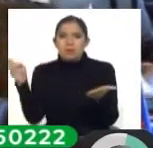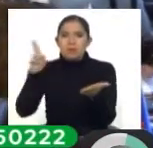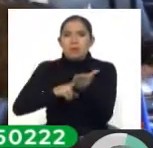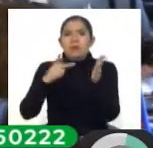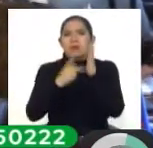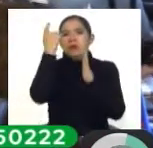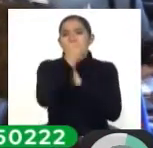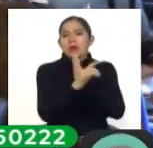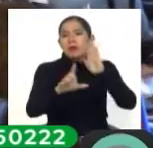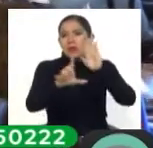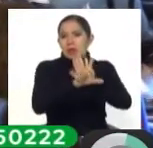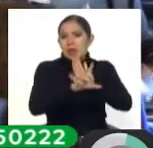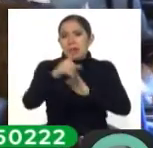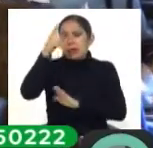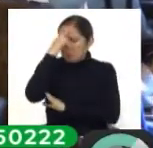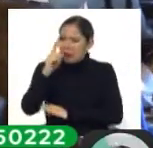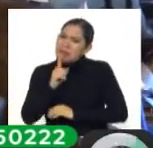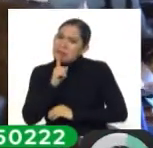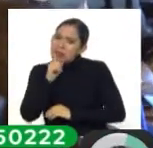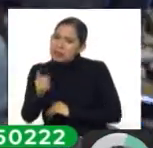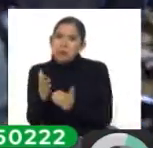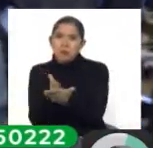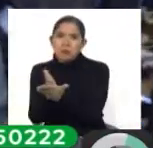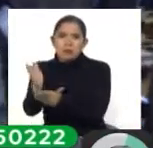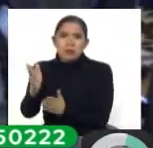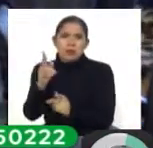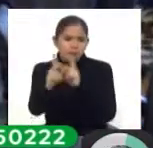para reafirmar el ejercicio de los derechos y garantías del pueblo.